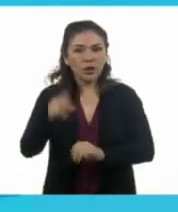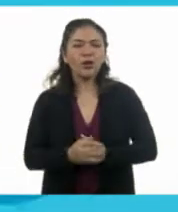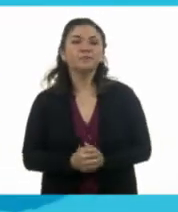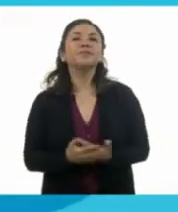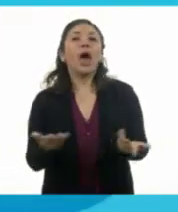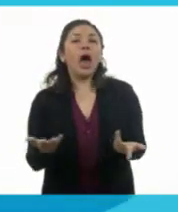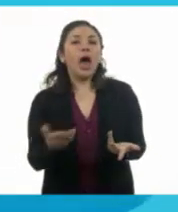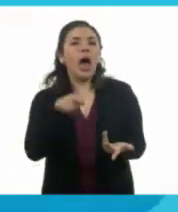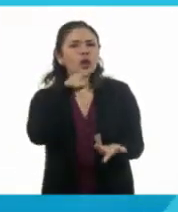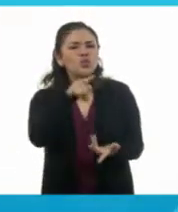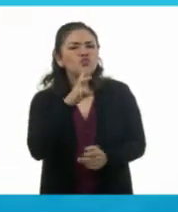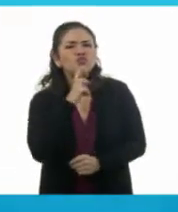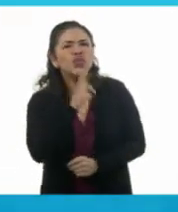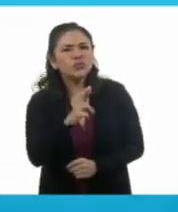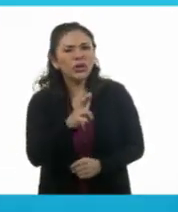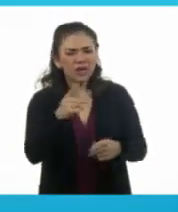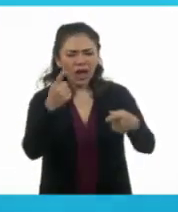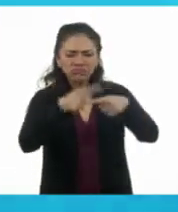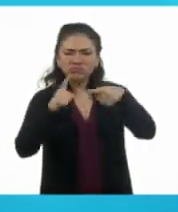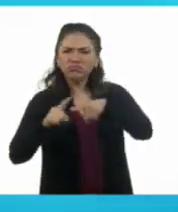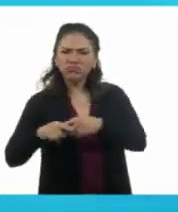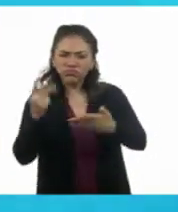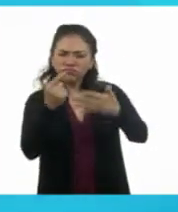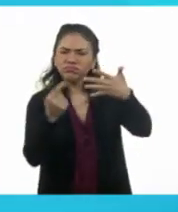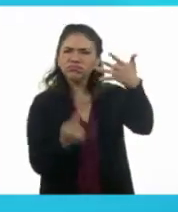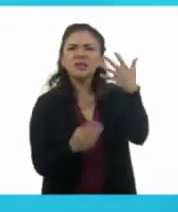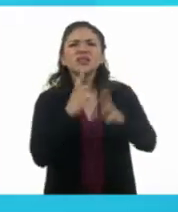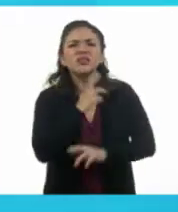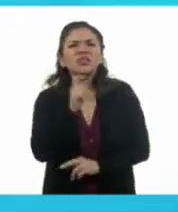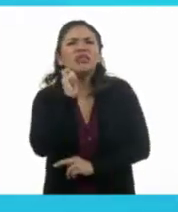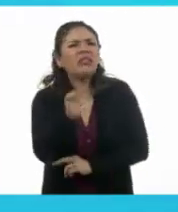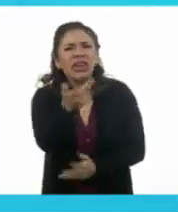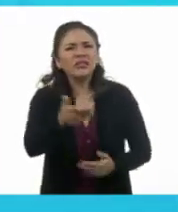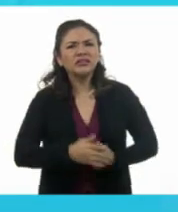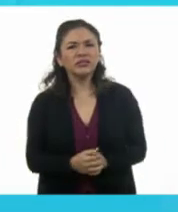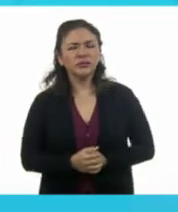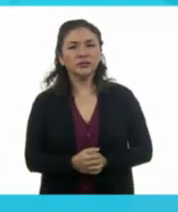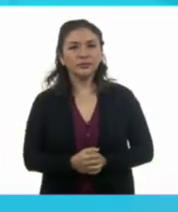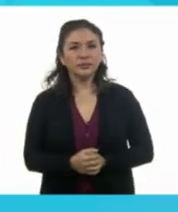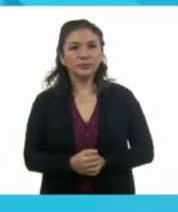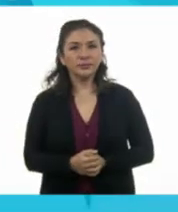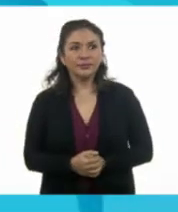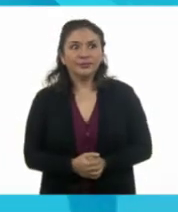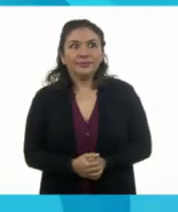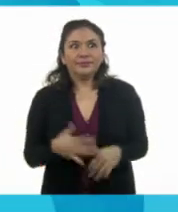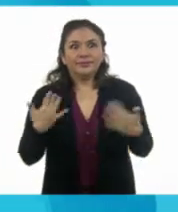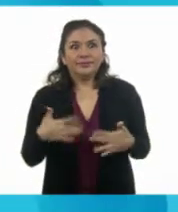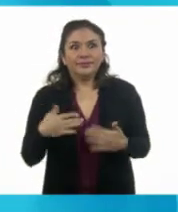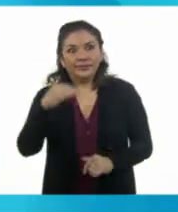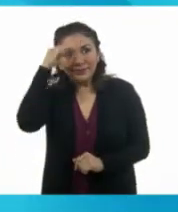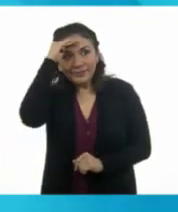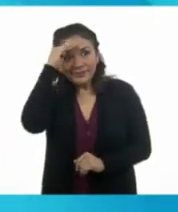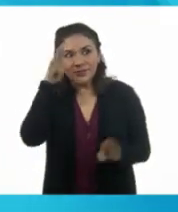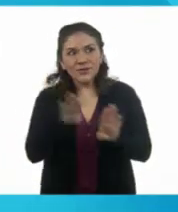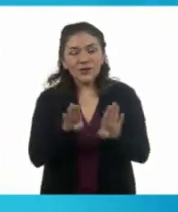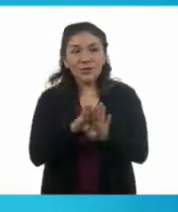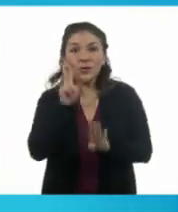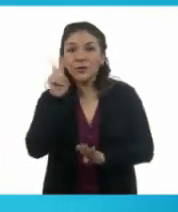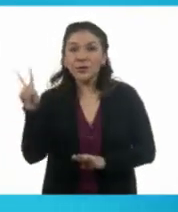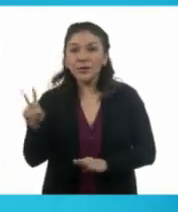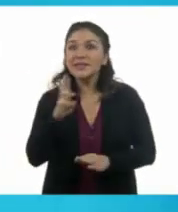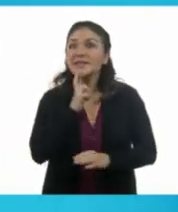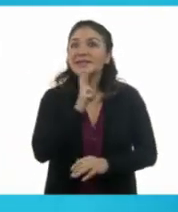¿Entonces qué contestaste en las hojas que nos dio Nora, IPN 9000? ¡Oh! ¡Oh! ¡Guau!